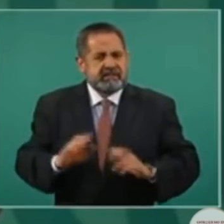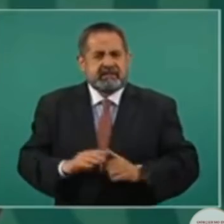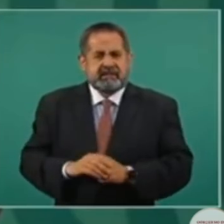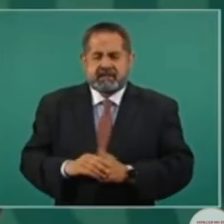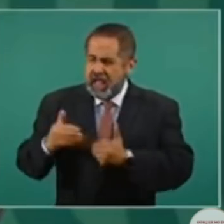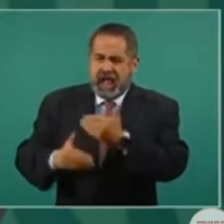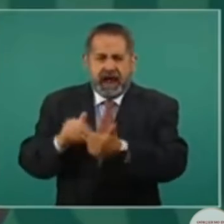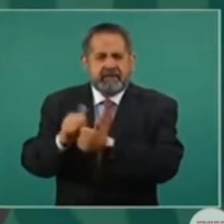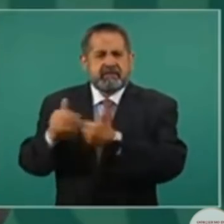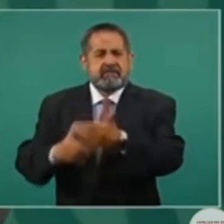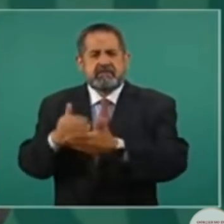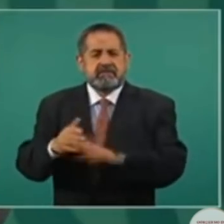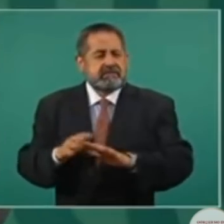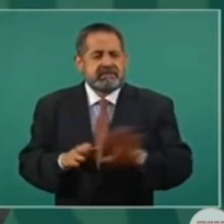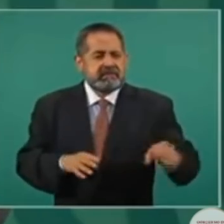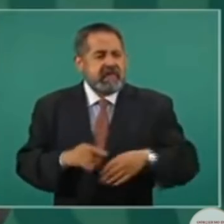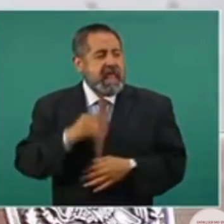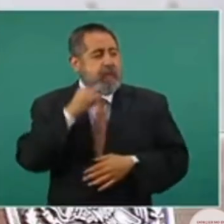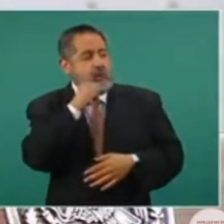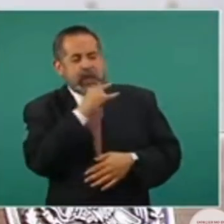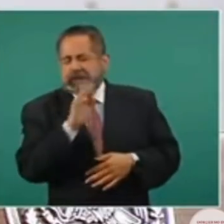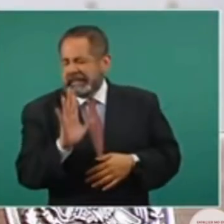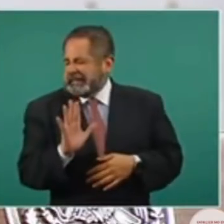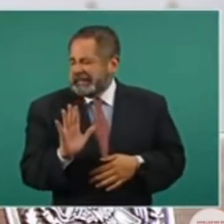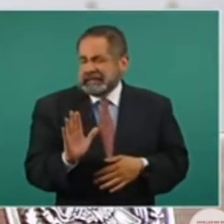avanzando, haciendo a lado la hipocresía